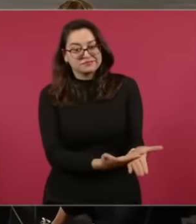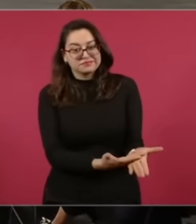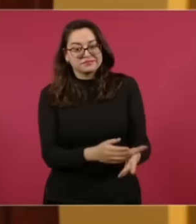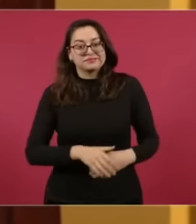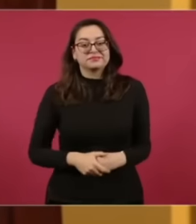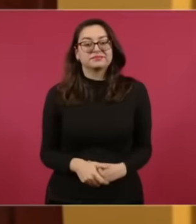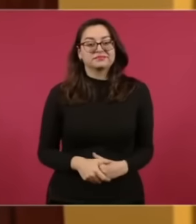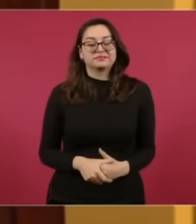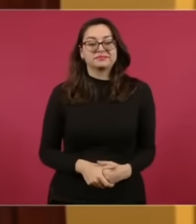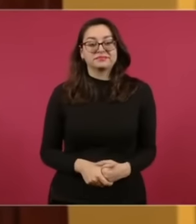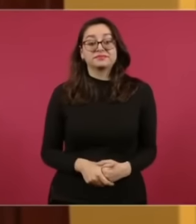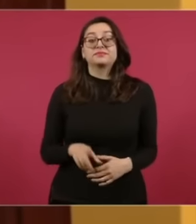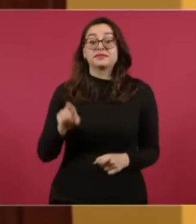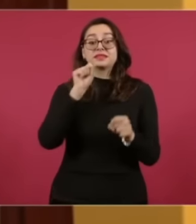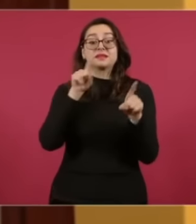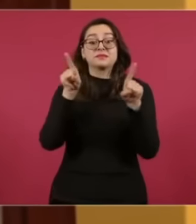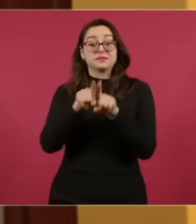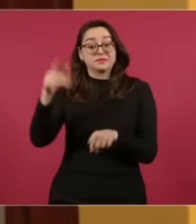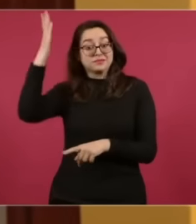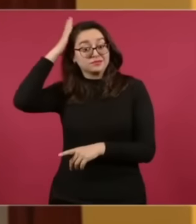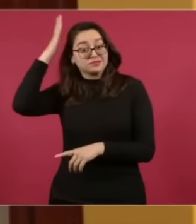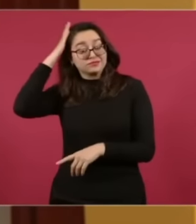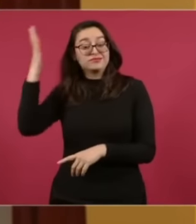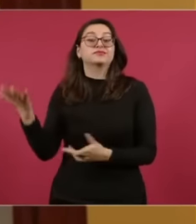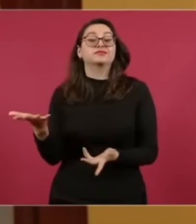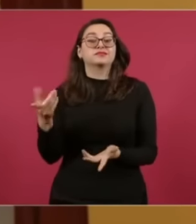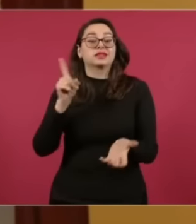Líder Del Congreso De la Cámara De Diputados